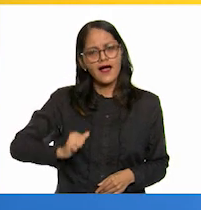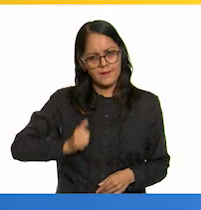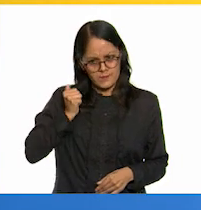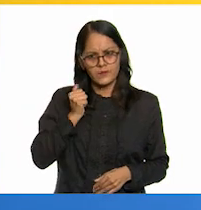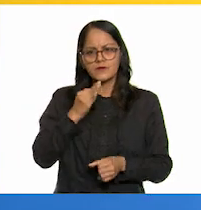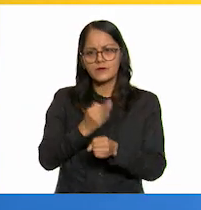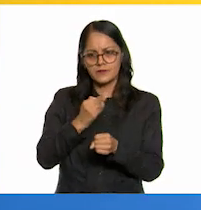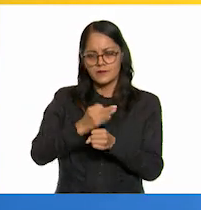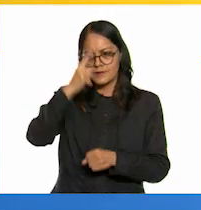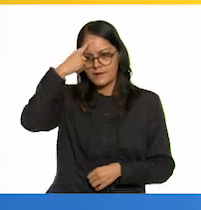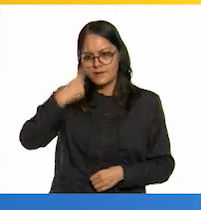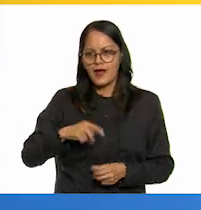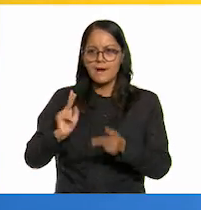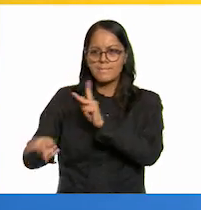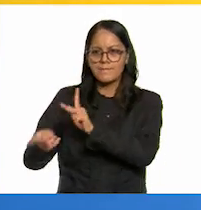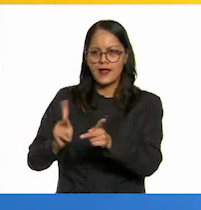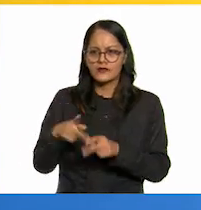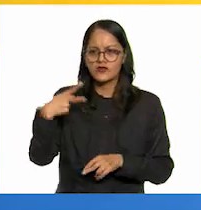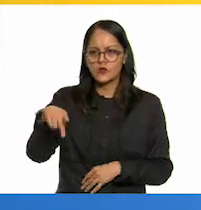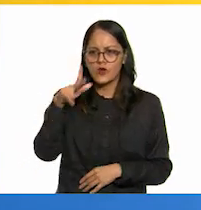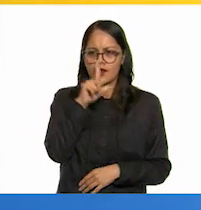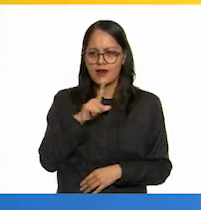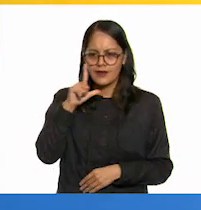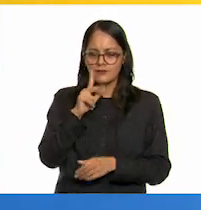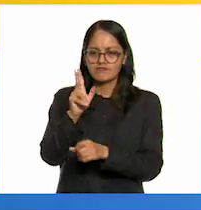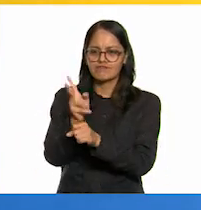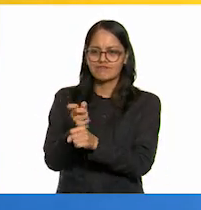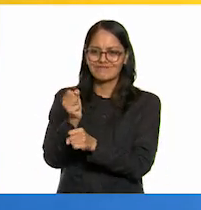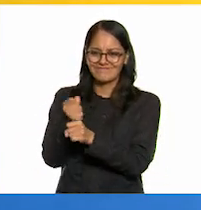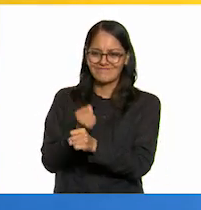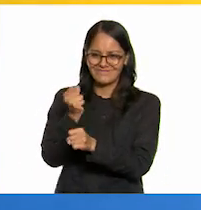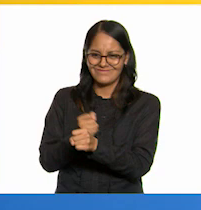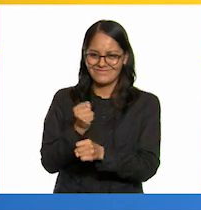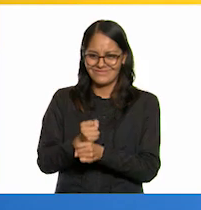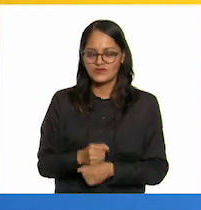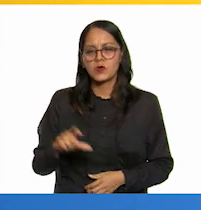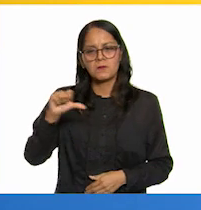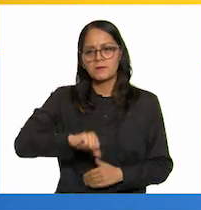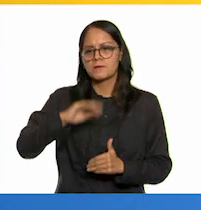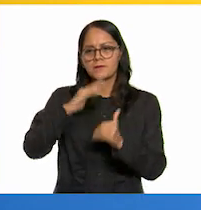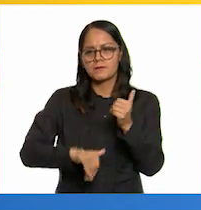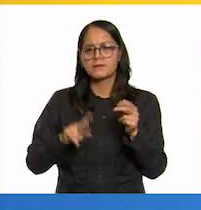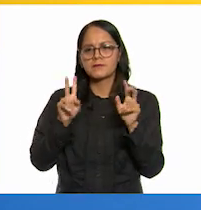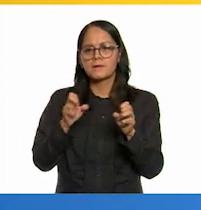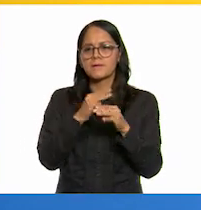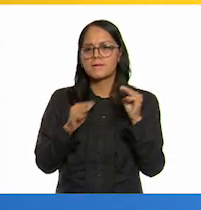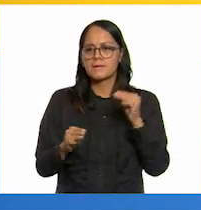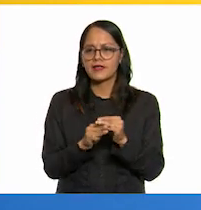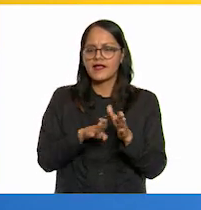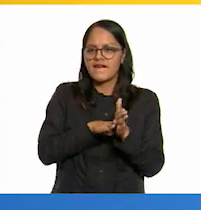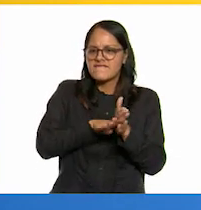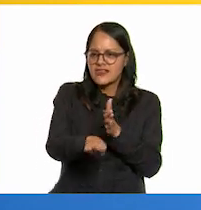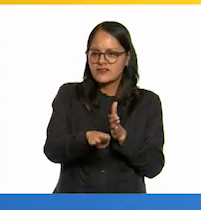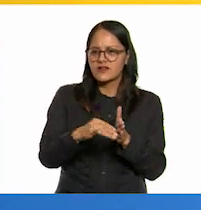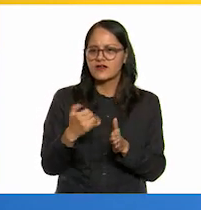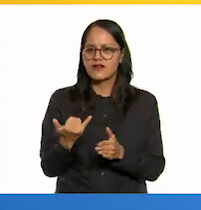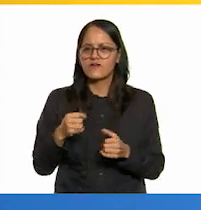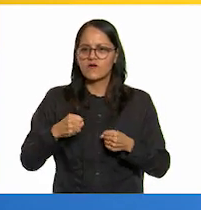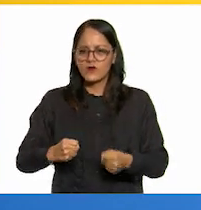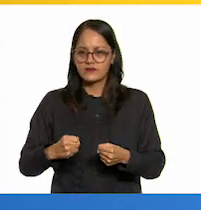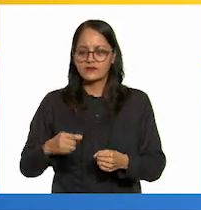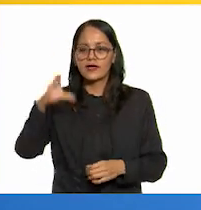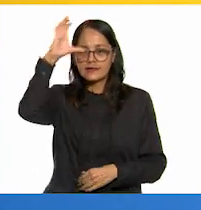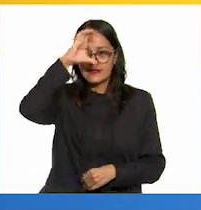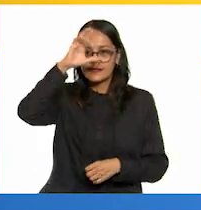momento para practicarla y platica con tu familia en tu lengua materna por hoy hemos terminado con fricción y fuerza de